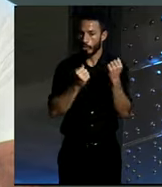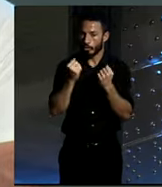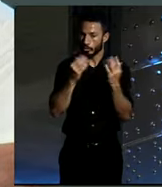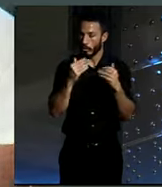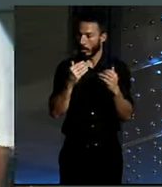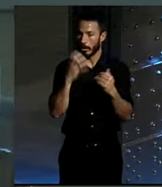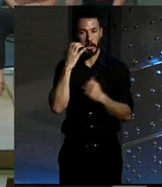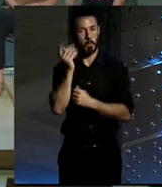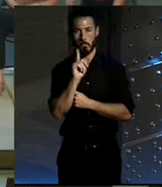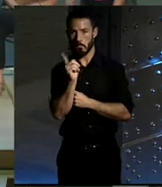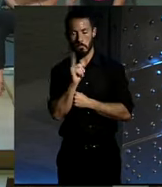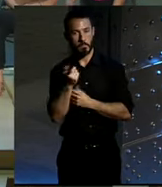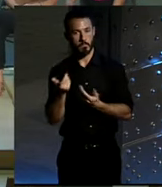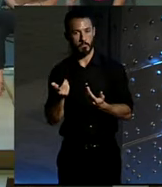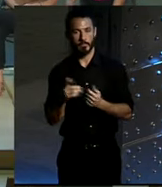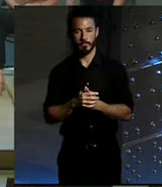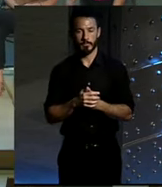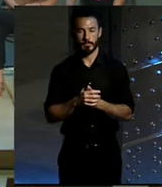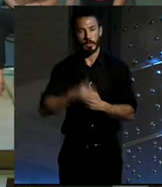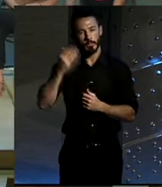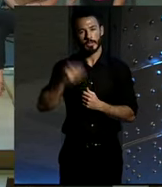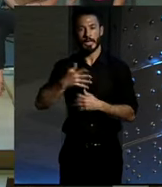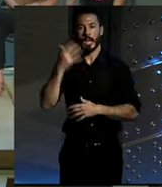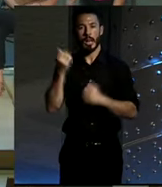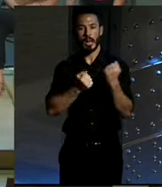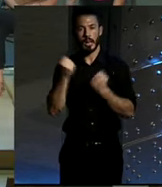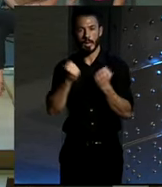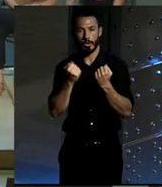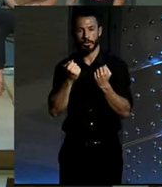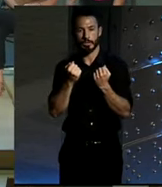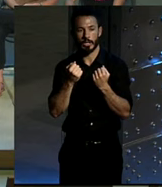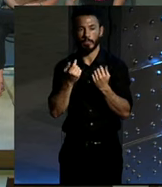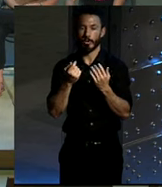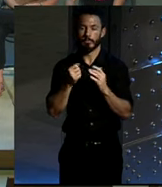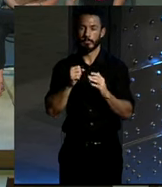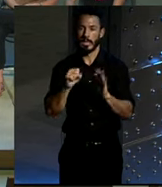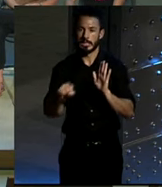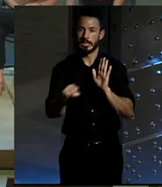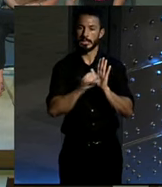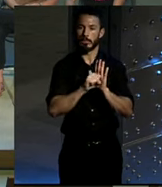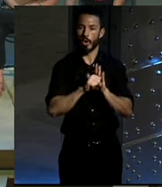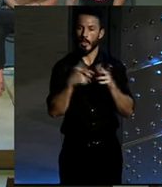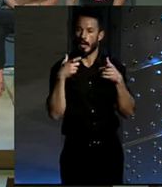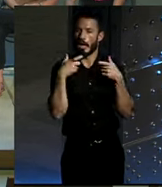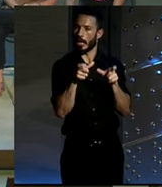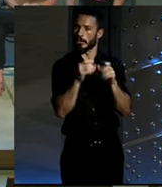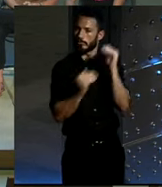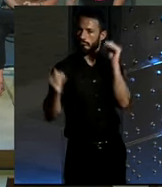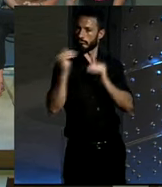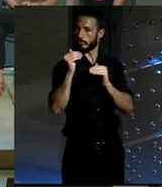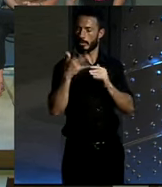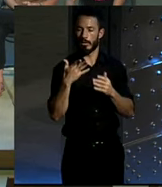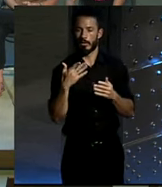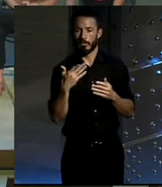una cosa muy Pero lo fundamental yo creo sería que el coche ya va a dejar de ser un símbolo de estatus es decir que tener un coche molón